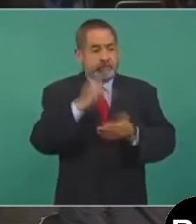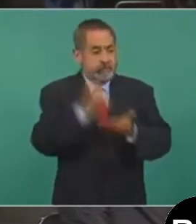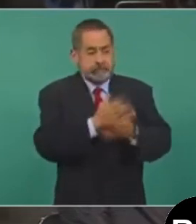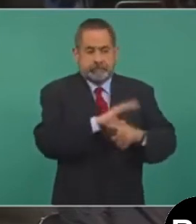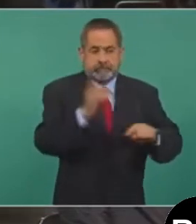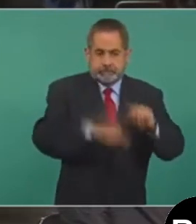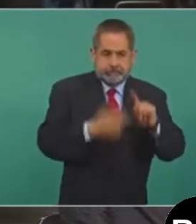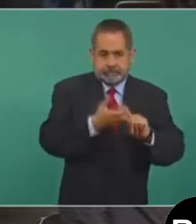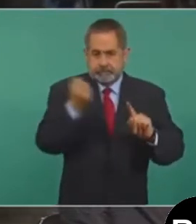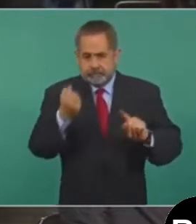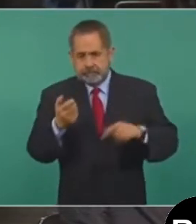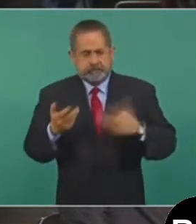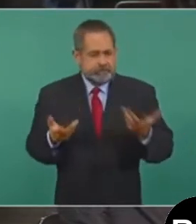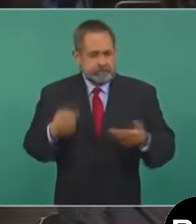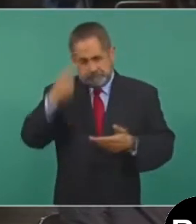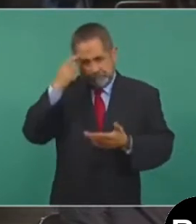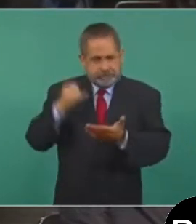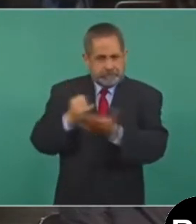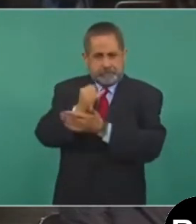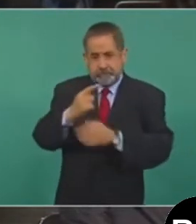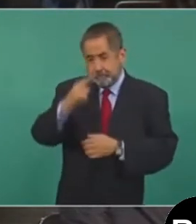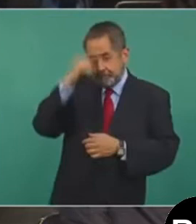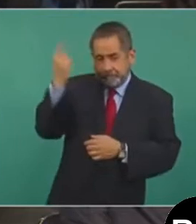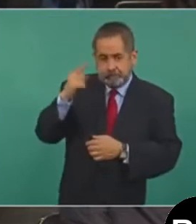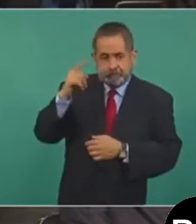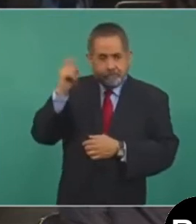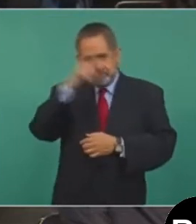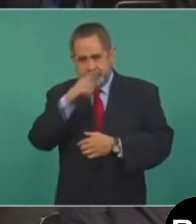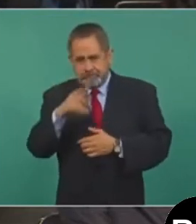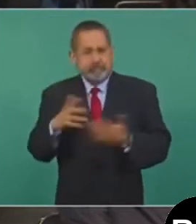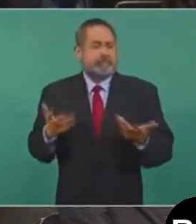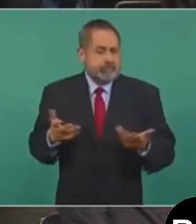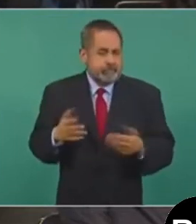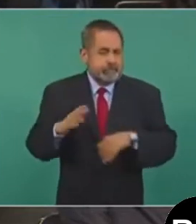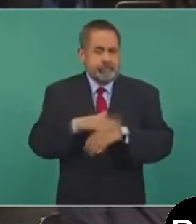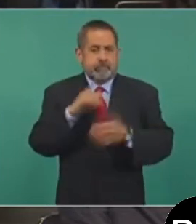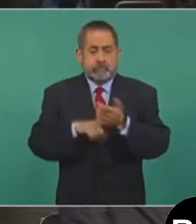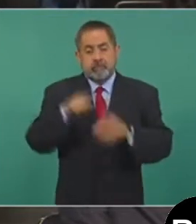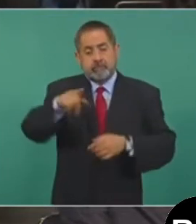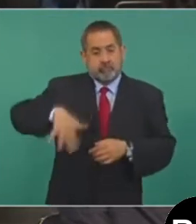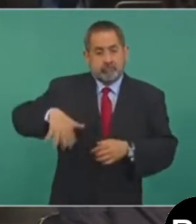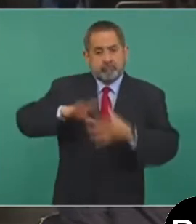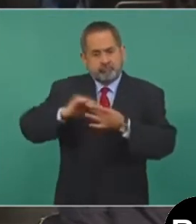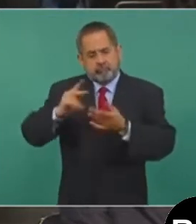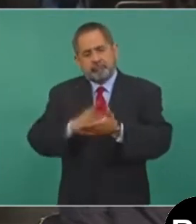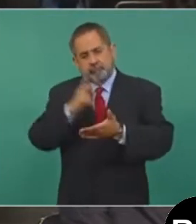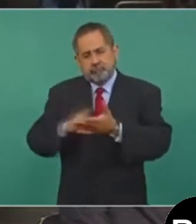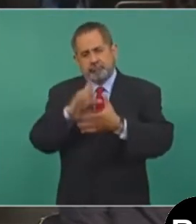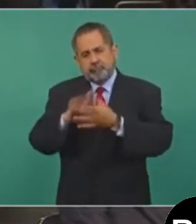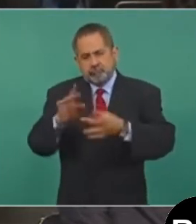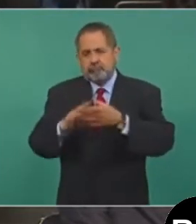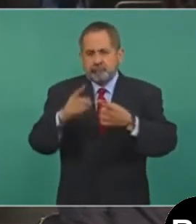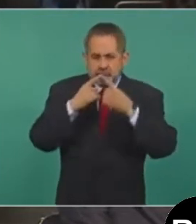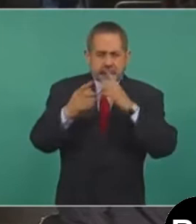si será una decisión fácil o difícil, porque sinceramente, como usted a veces lo ha comentado que ha